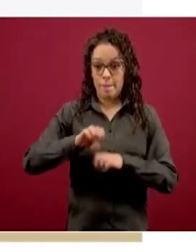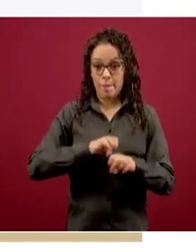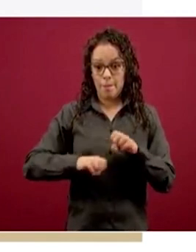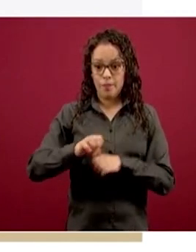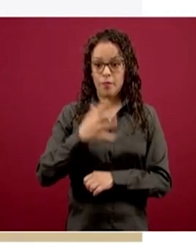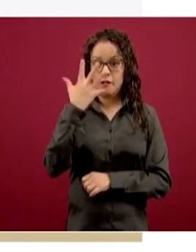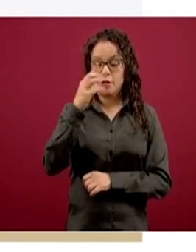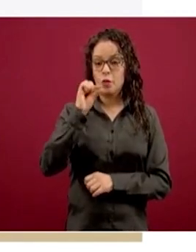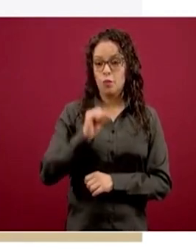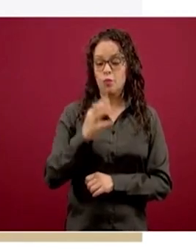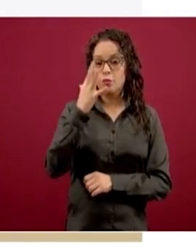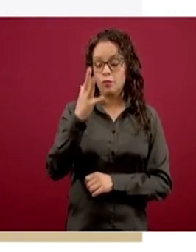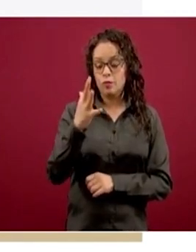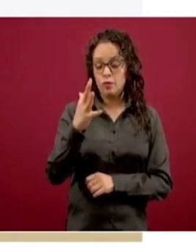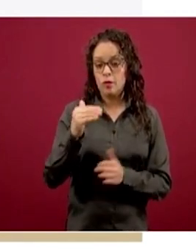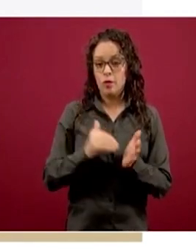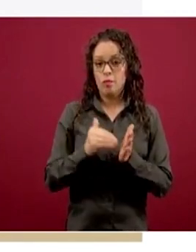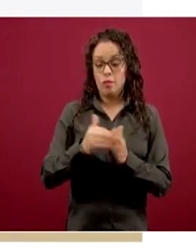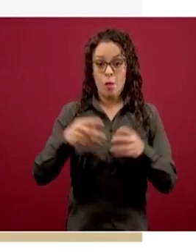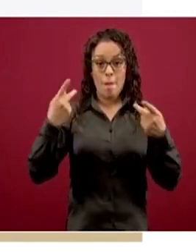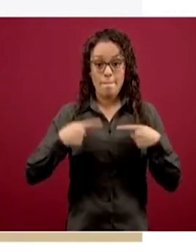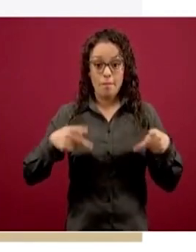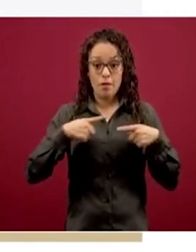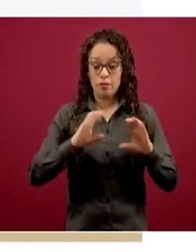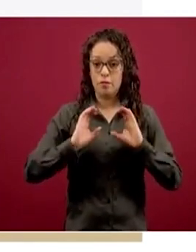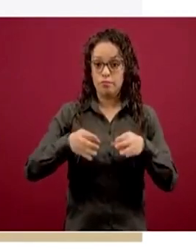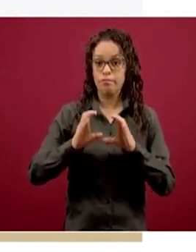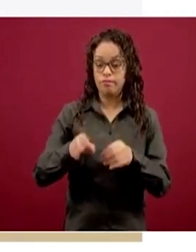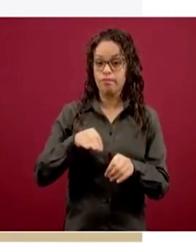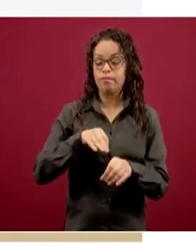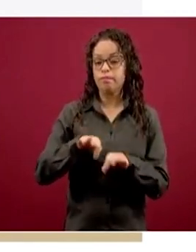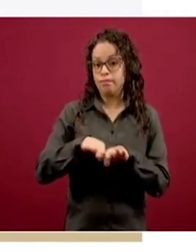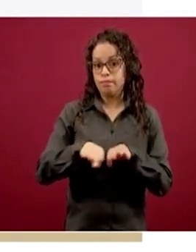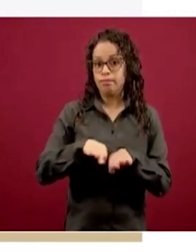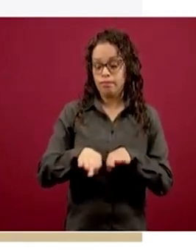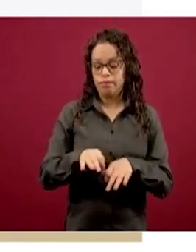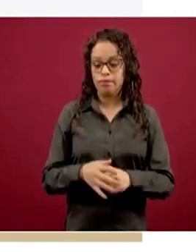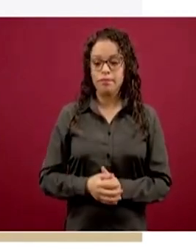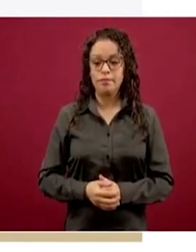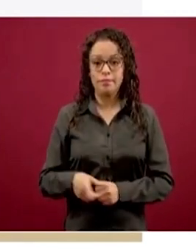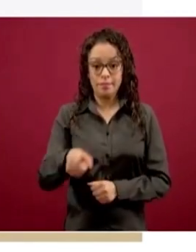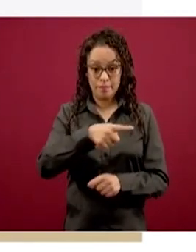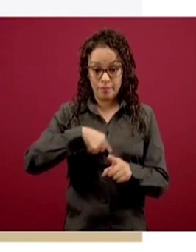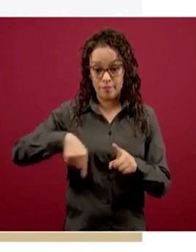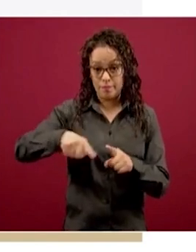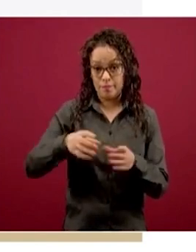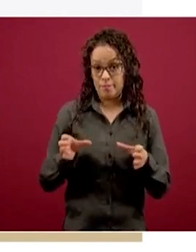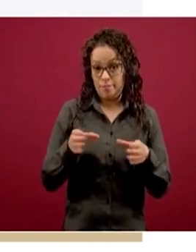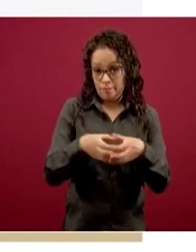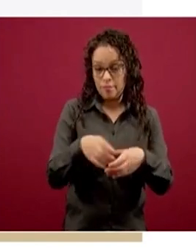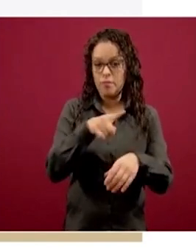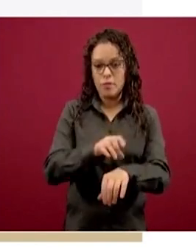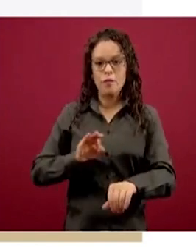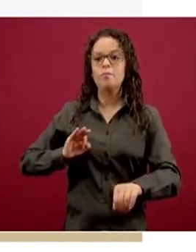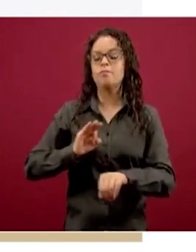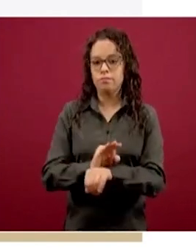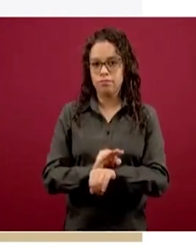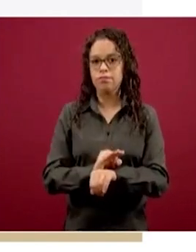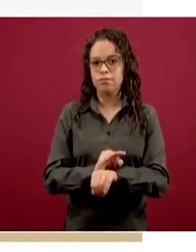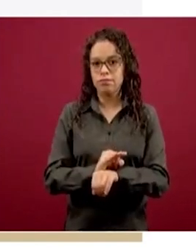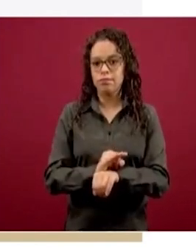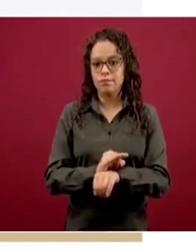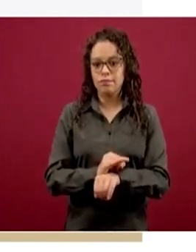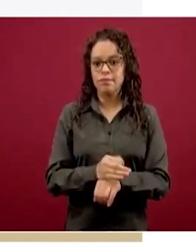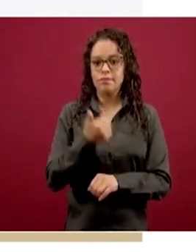millones de trabajadores mexicanos, ellos protegieron a este volumen de trabajadores y en su gran mayoría los